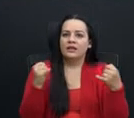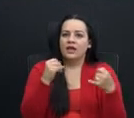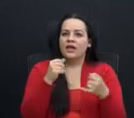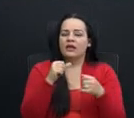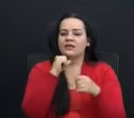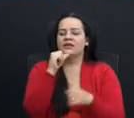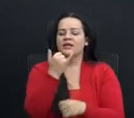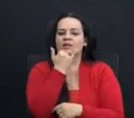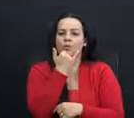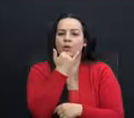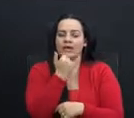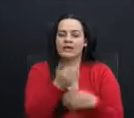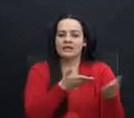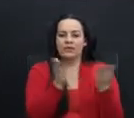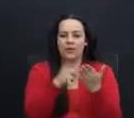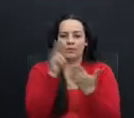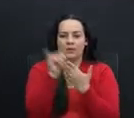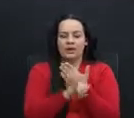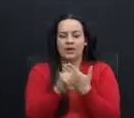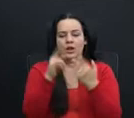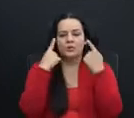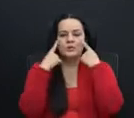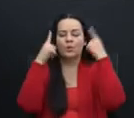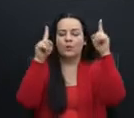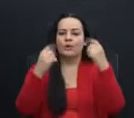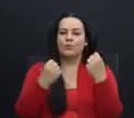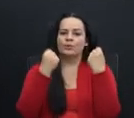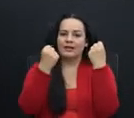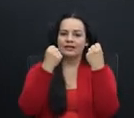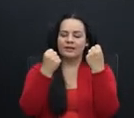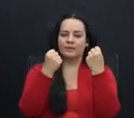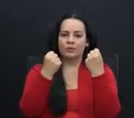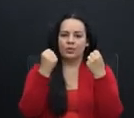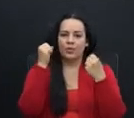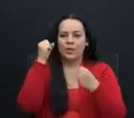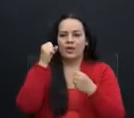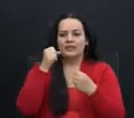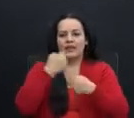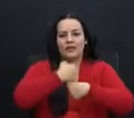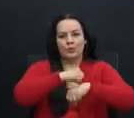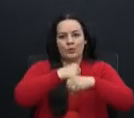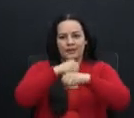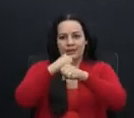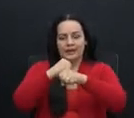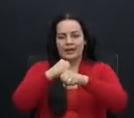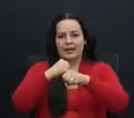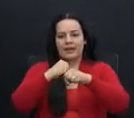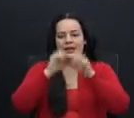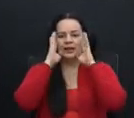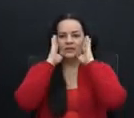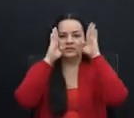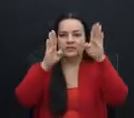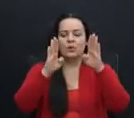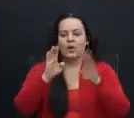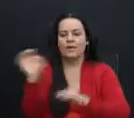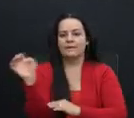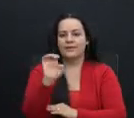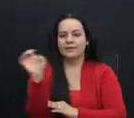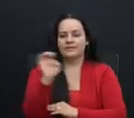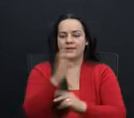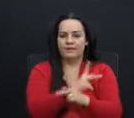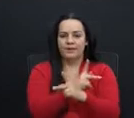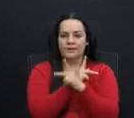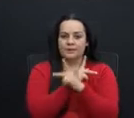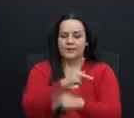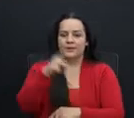proyecto. Se logra el fortalecimiento de los gobiernos locales en el campo de la atención de emergencias y la prevención de los riesgos.